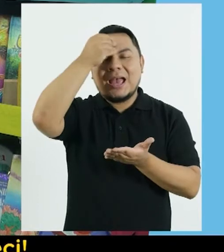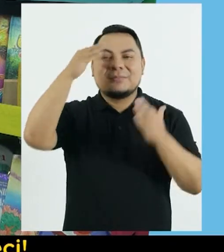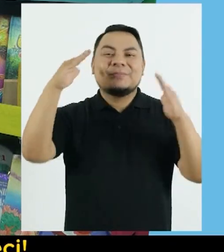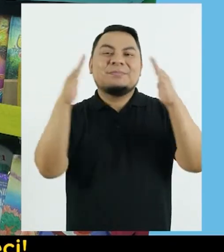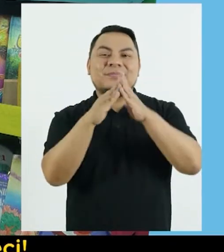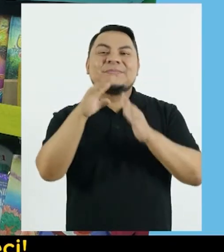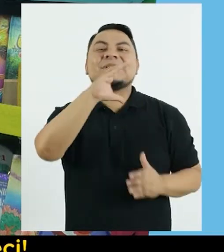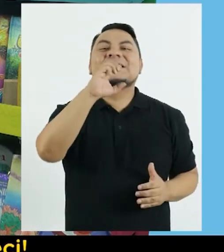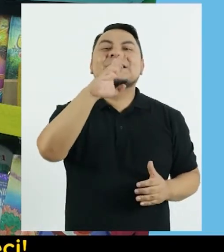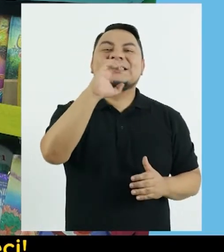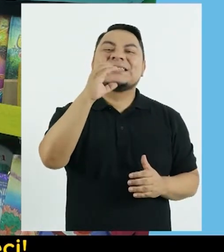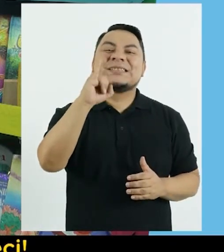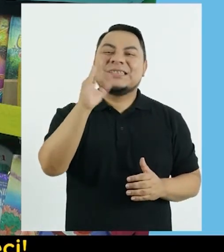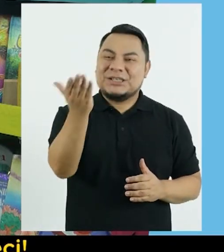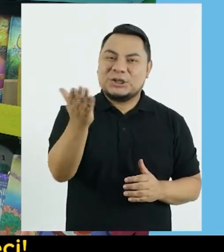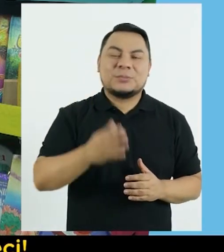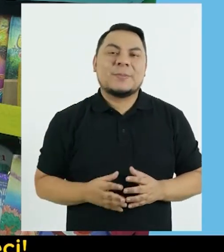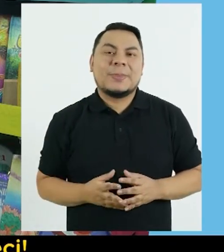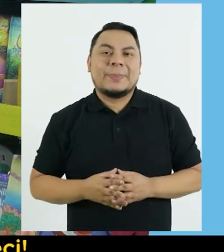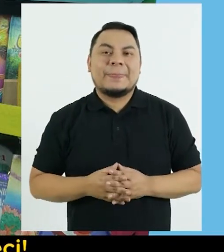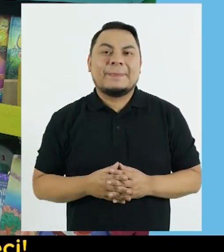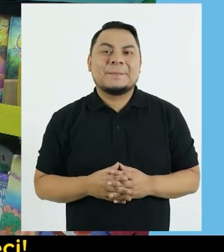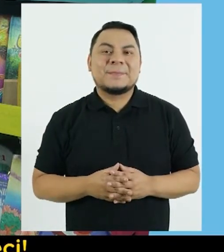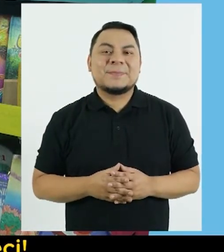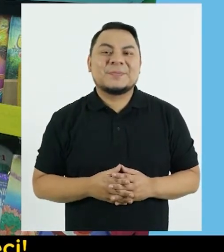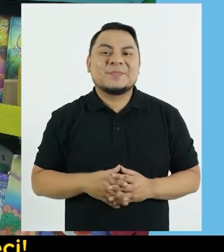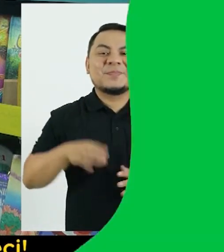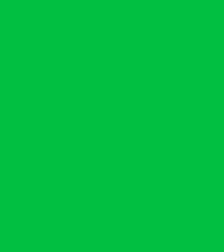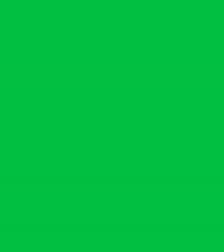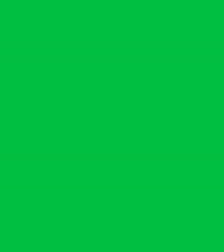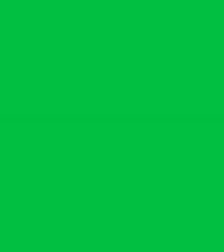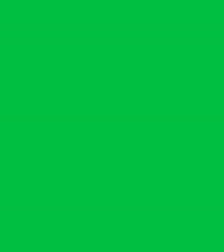Bienvenida a Aprendo en Casa Ceci